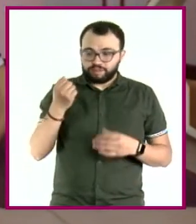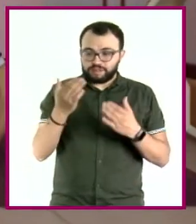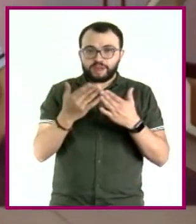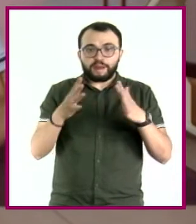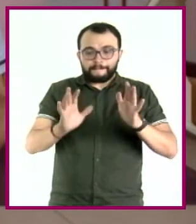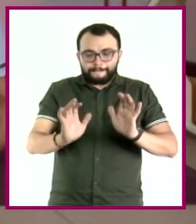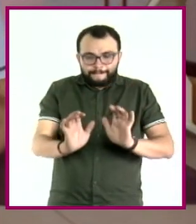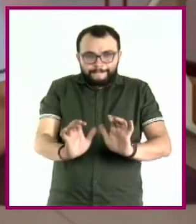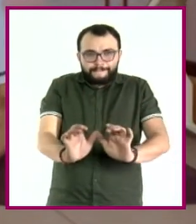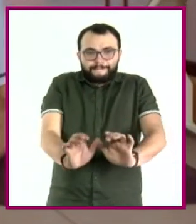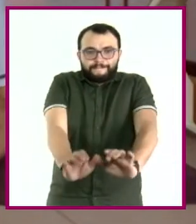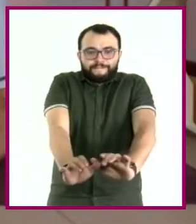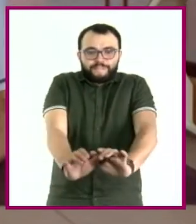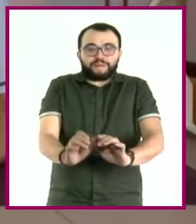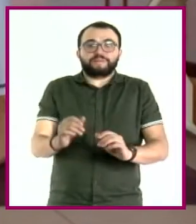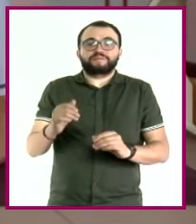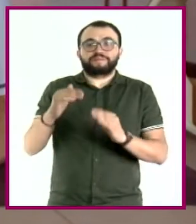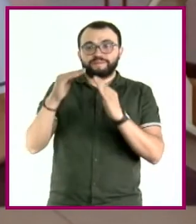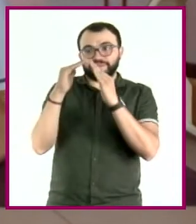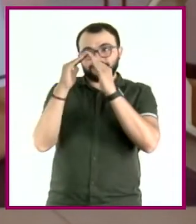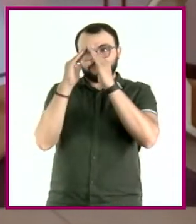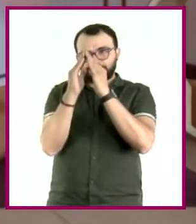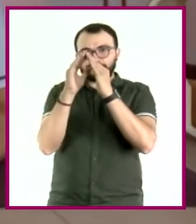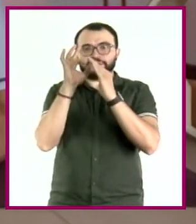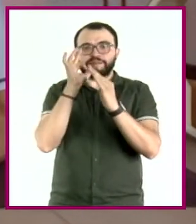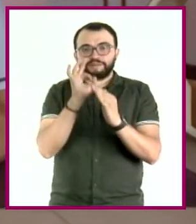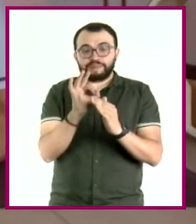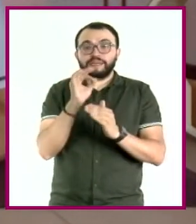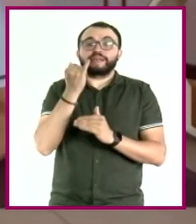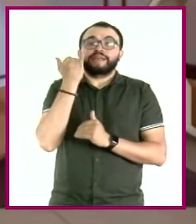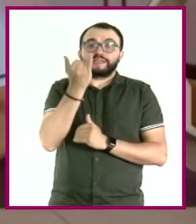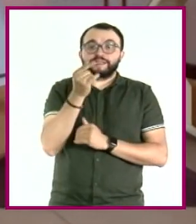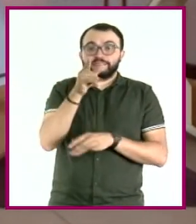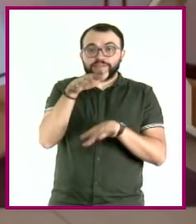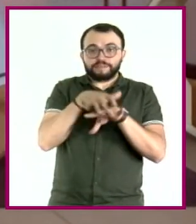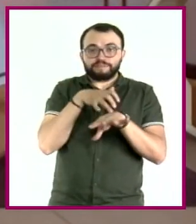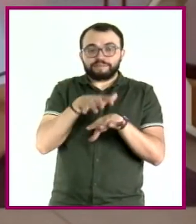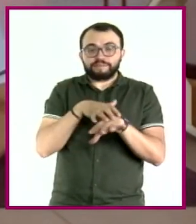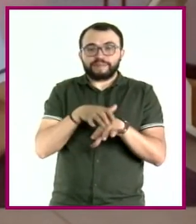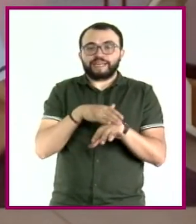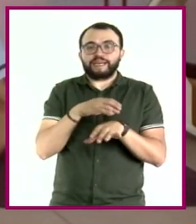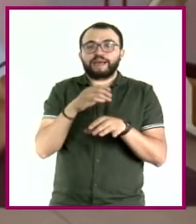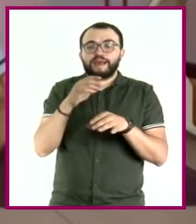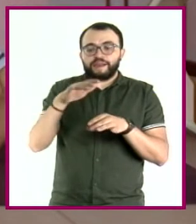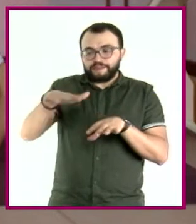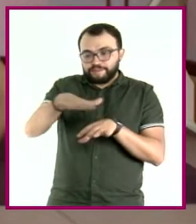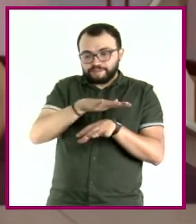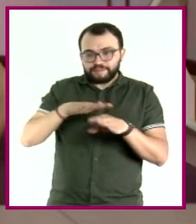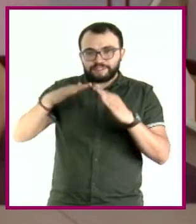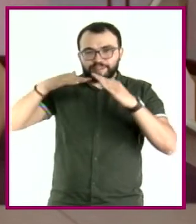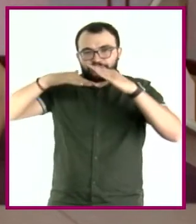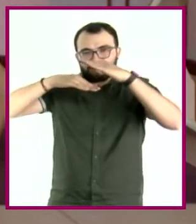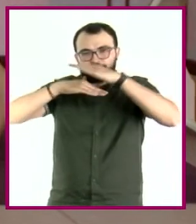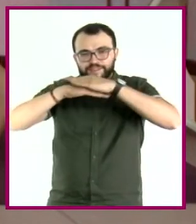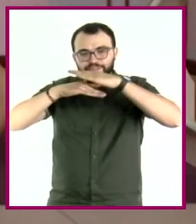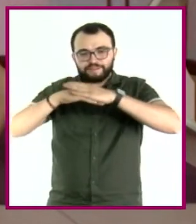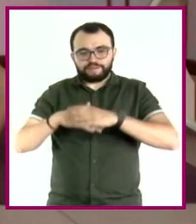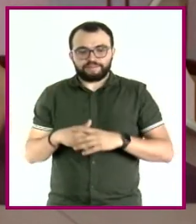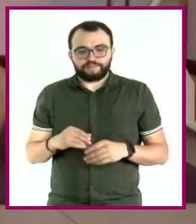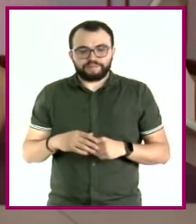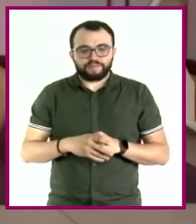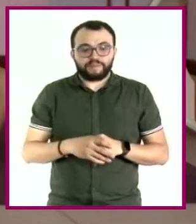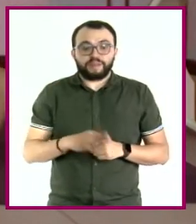coxis al cielo y tus talones quieran llegar al piso. Con respecto a la espalda, tal vez mi espalda pueda seguir